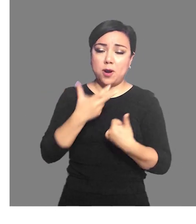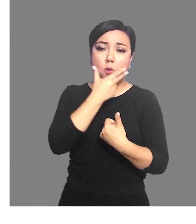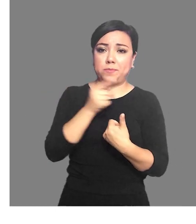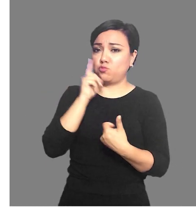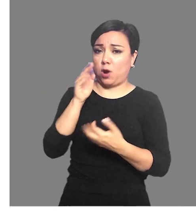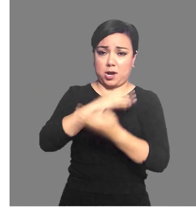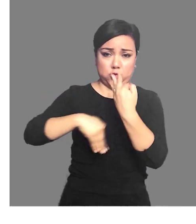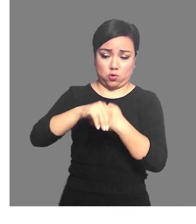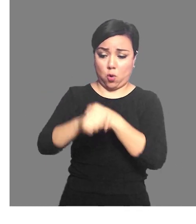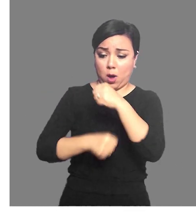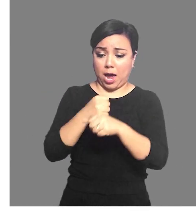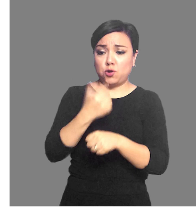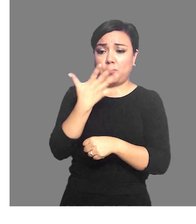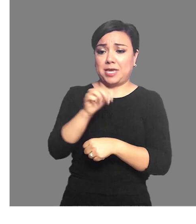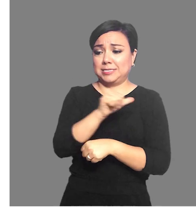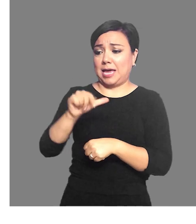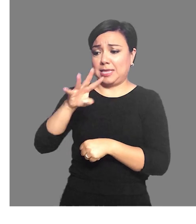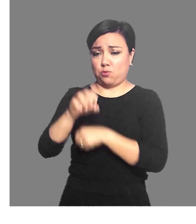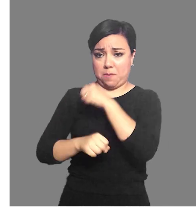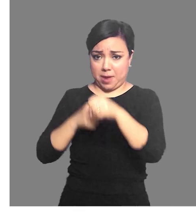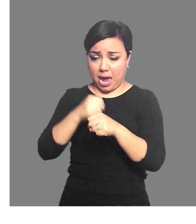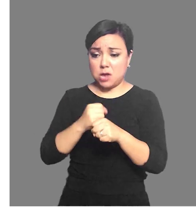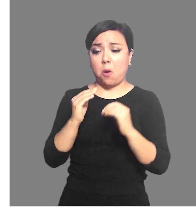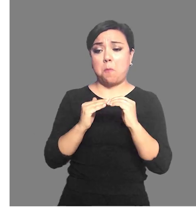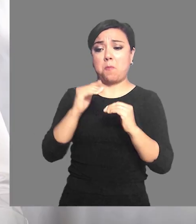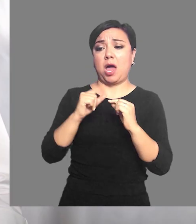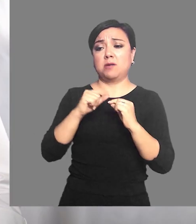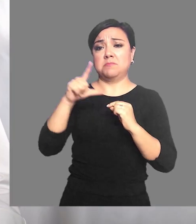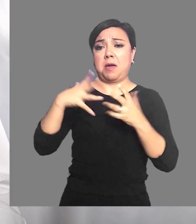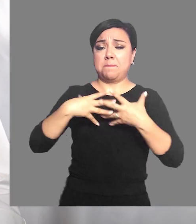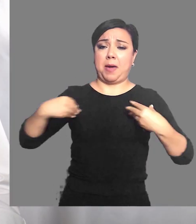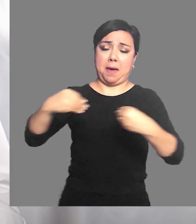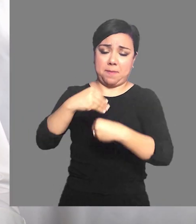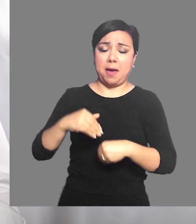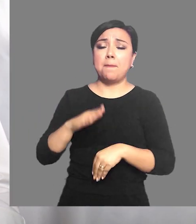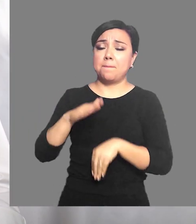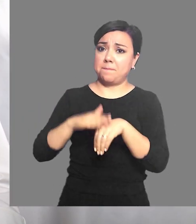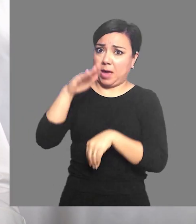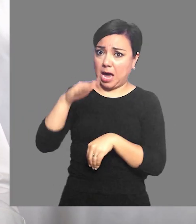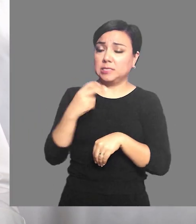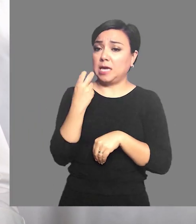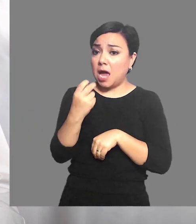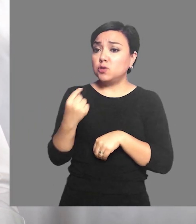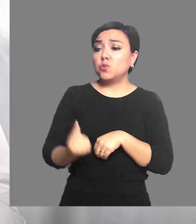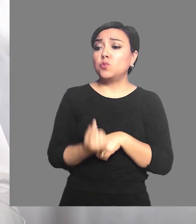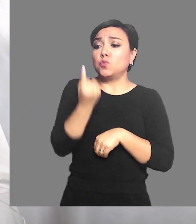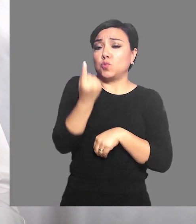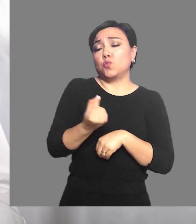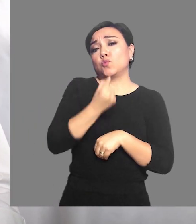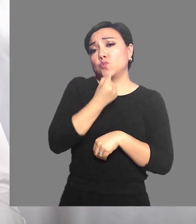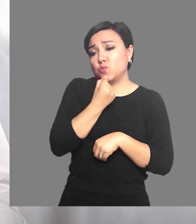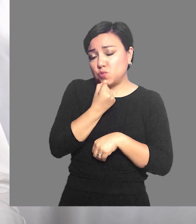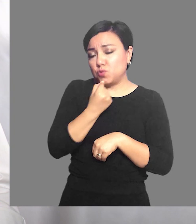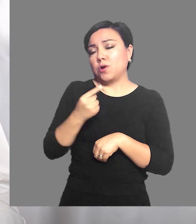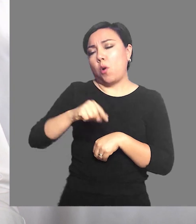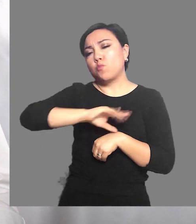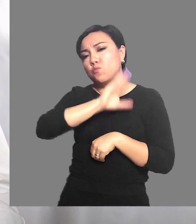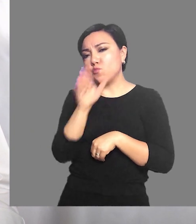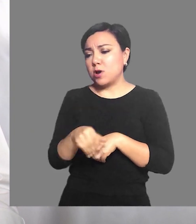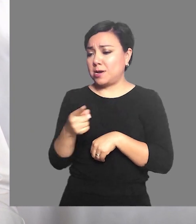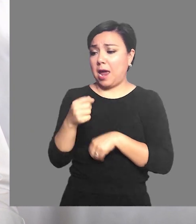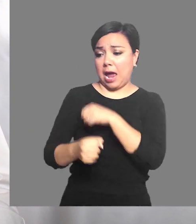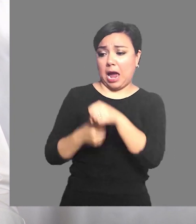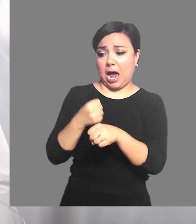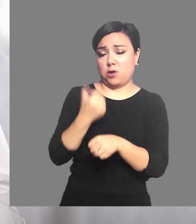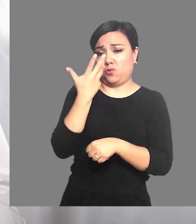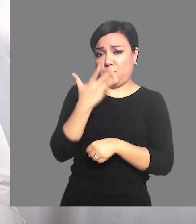y adolescentes entre los 10 y los 19 años, registrándose lamentablemente la primera defunción a causa de COVID-19 en